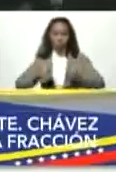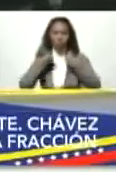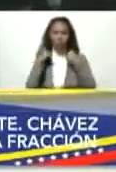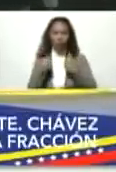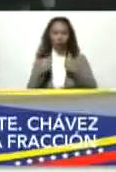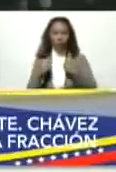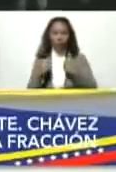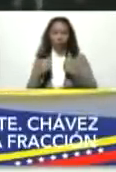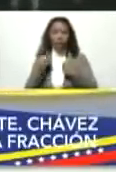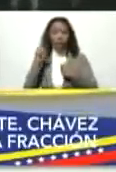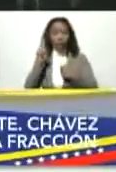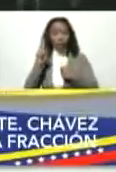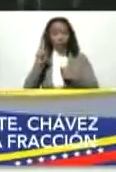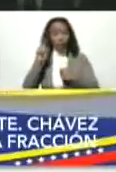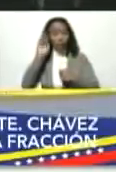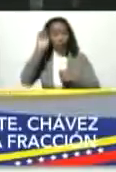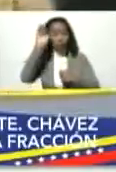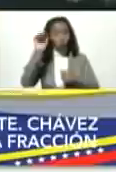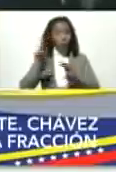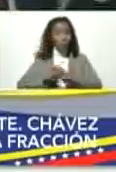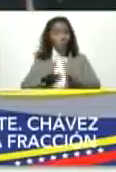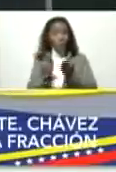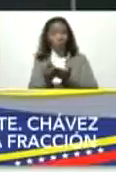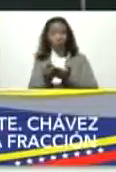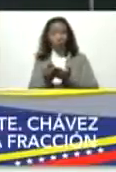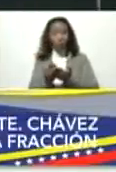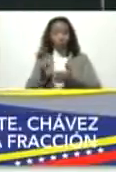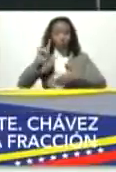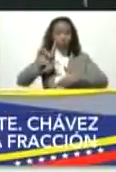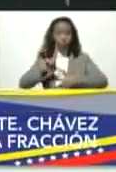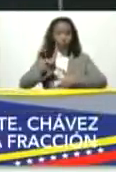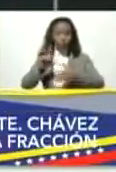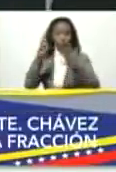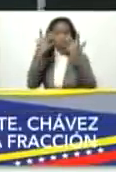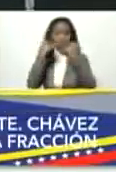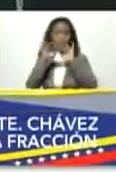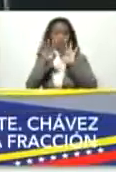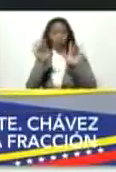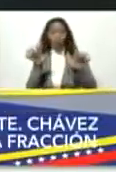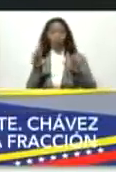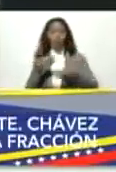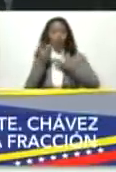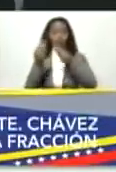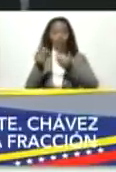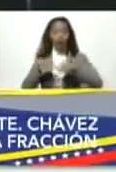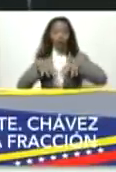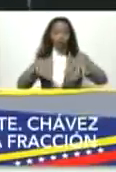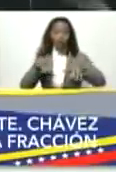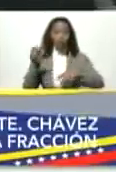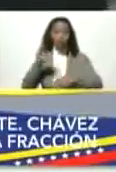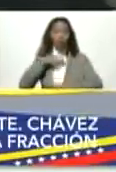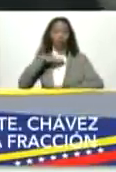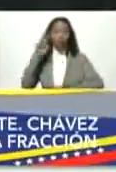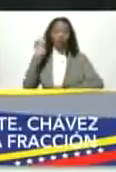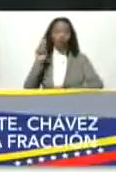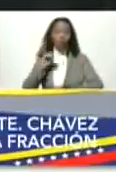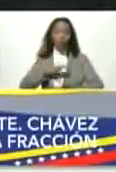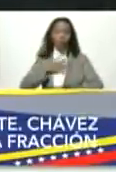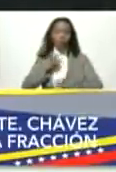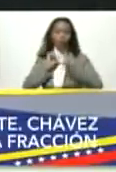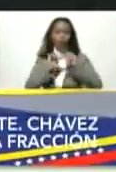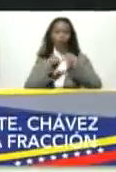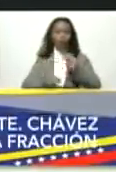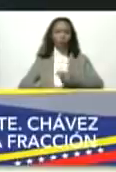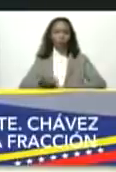que va a maravillar al mundo y a América Latina y le va a entregar la riqueza suficiente a Venezuela para poder seguir